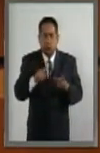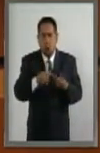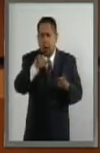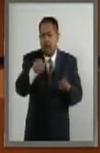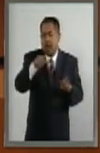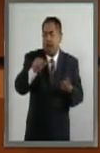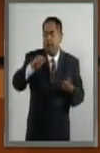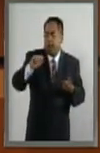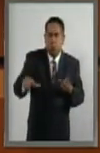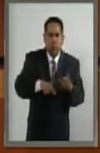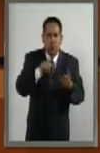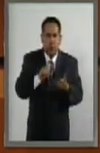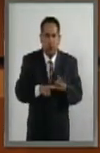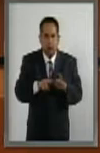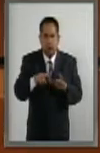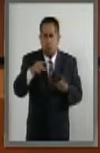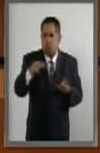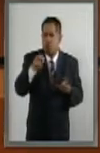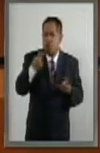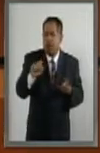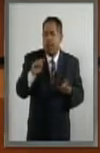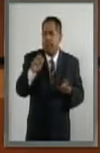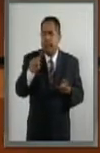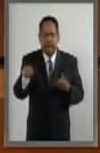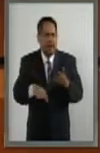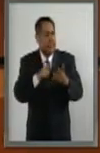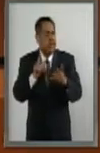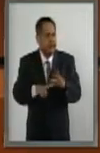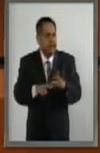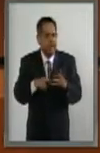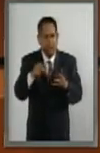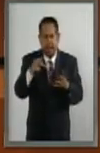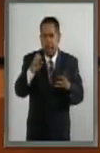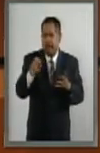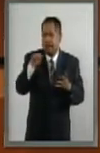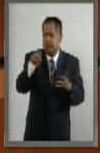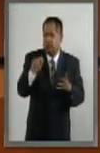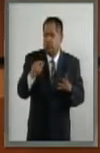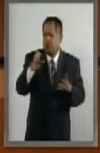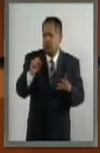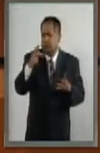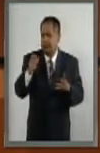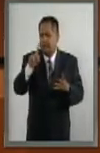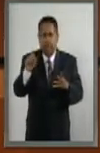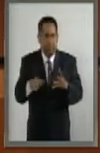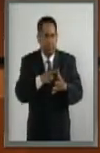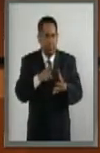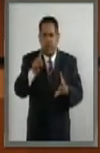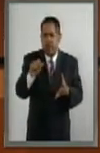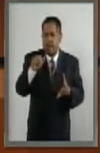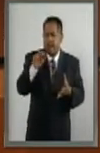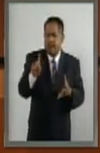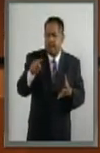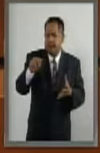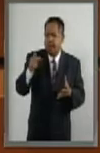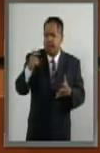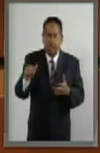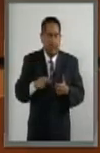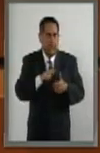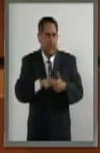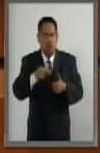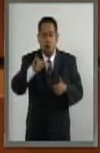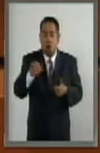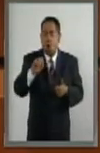Manuel de la Arenal Fenocchio, Norma Berta Pensado Moreno, Ernesto Céspedes Oropesa, David Nájera Rivas, Jorge